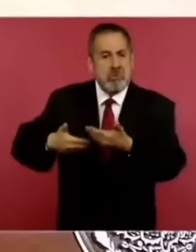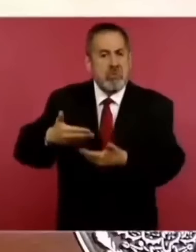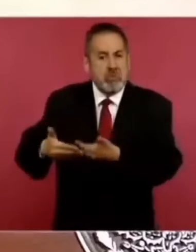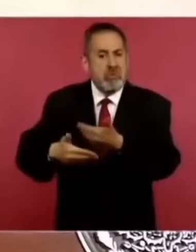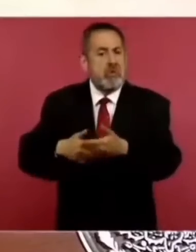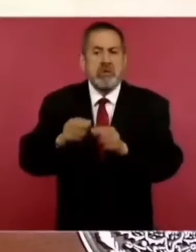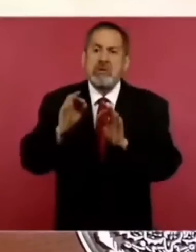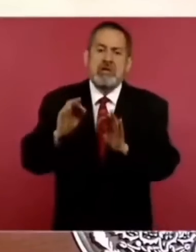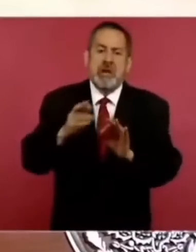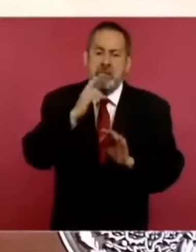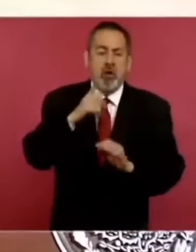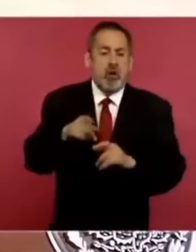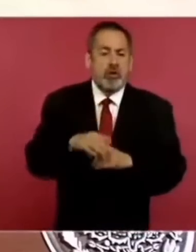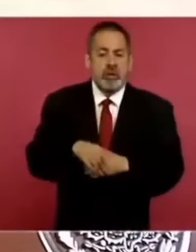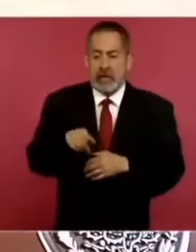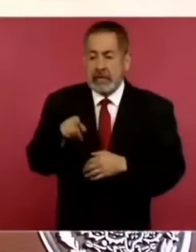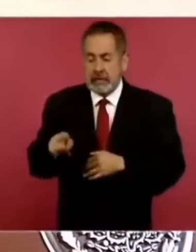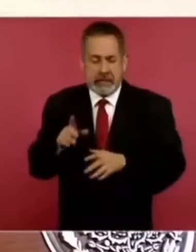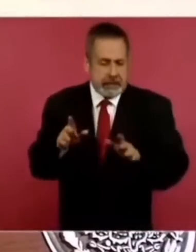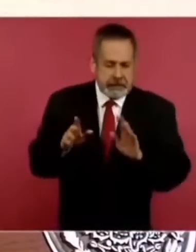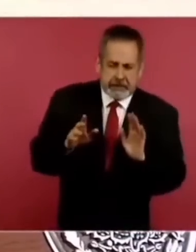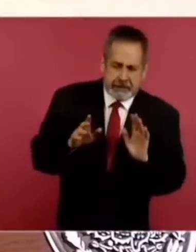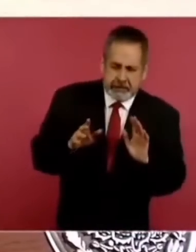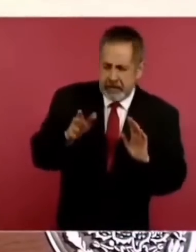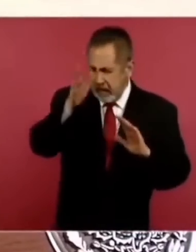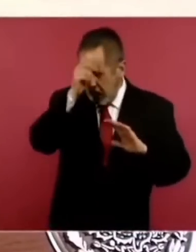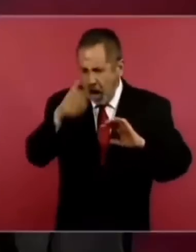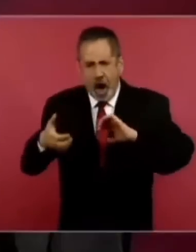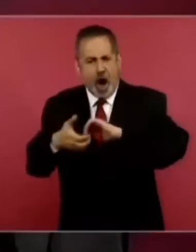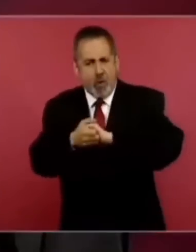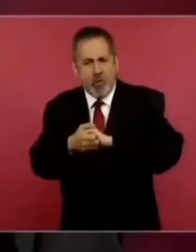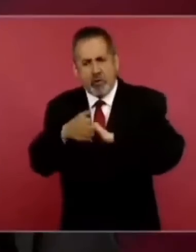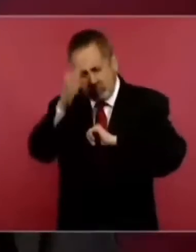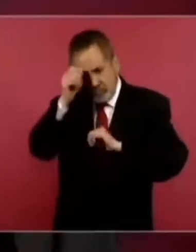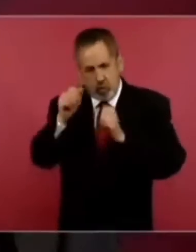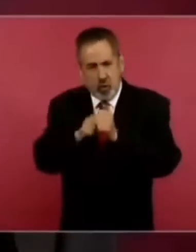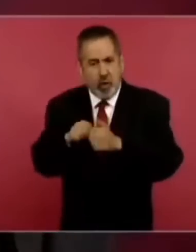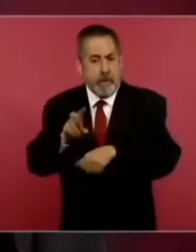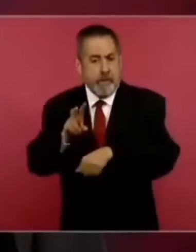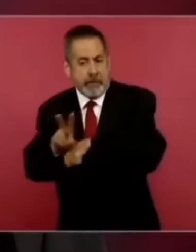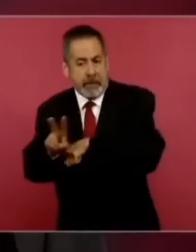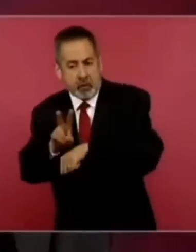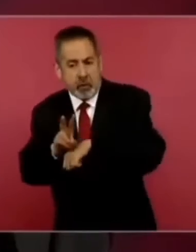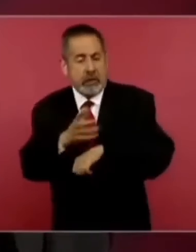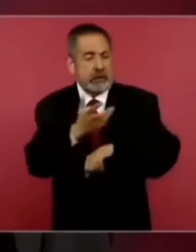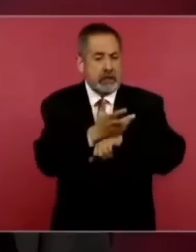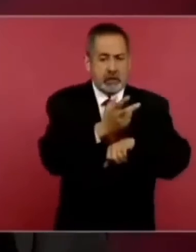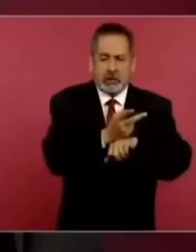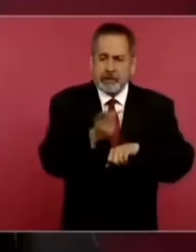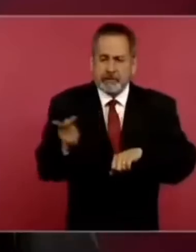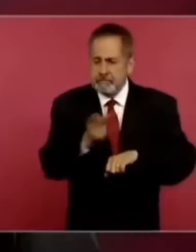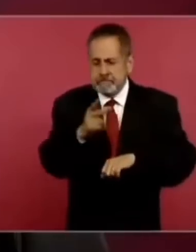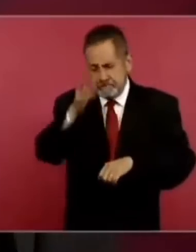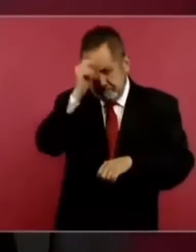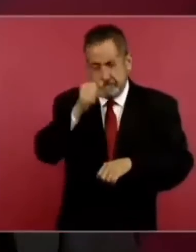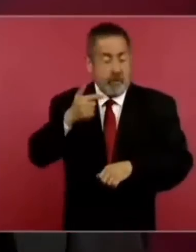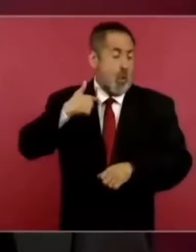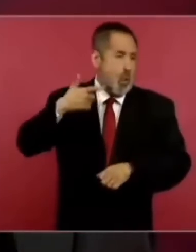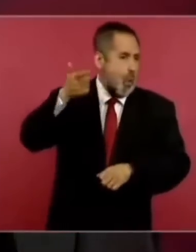un acuerdo entre Estados Unidos y Venezuela ojalá